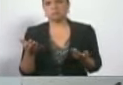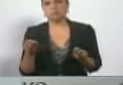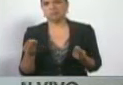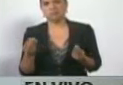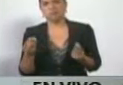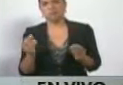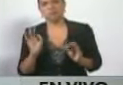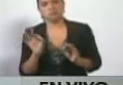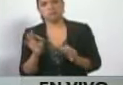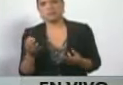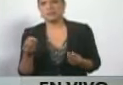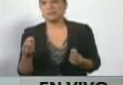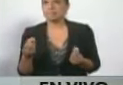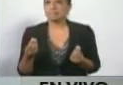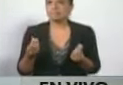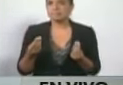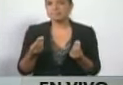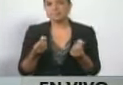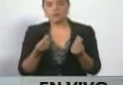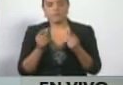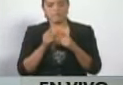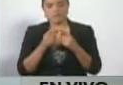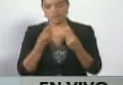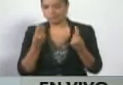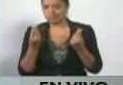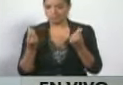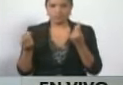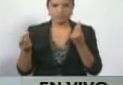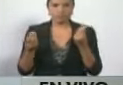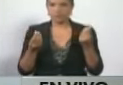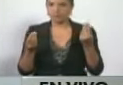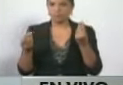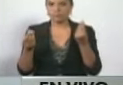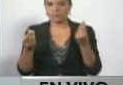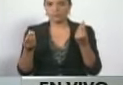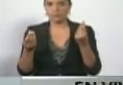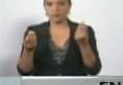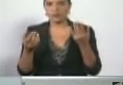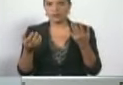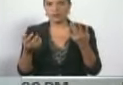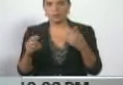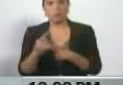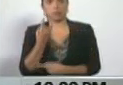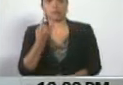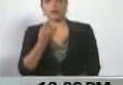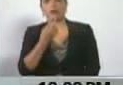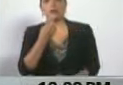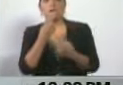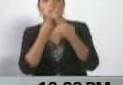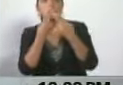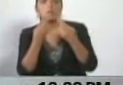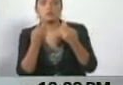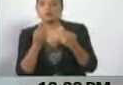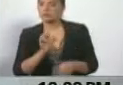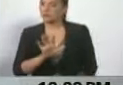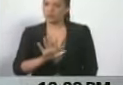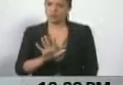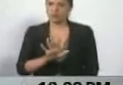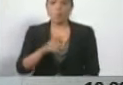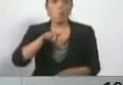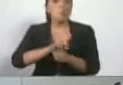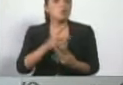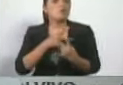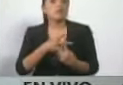de cómo se pudiera llamar, de que nos agarren por incautos, inocentes, nada de eso, solamente por la voluntad